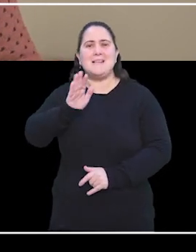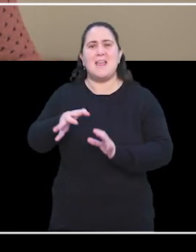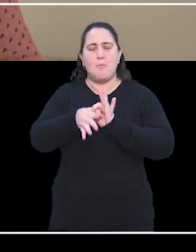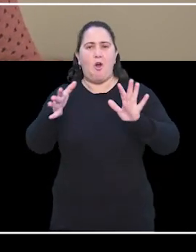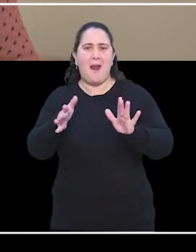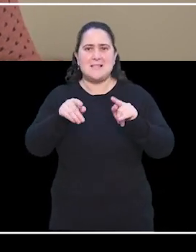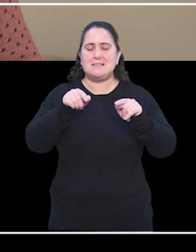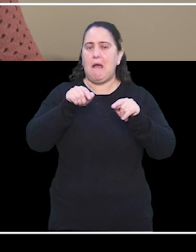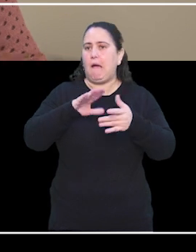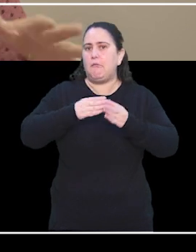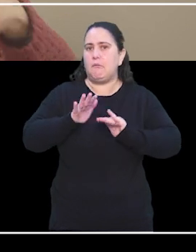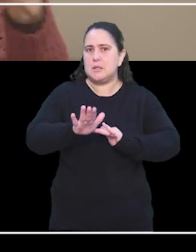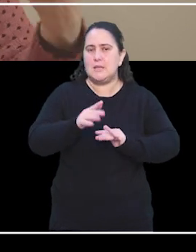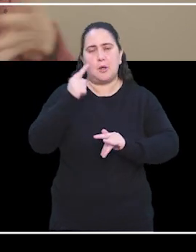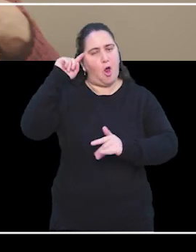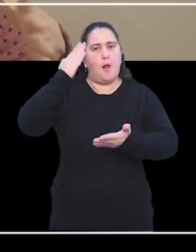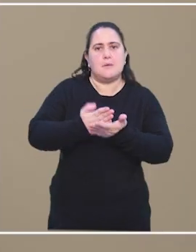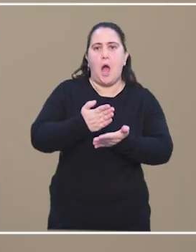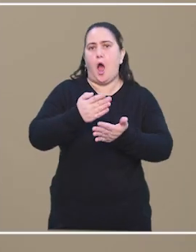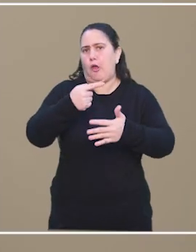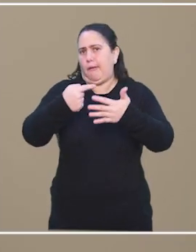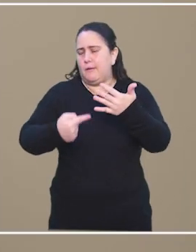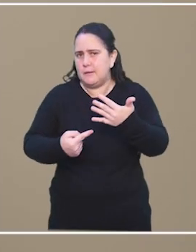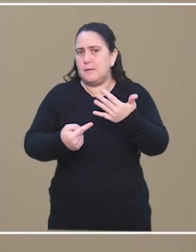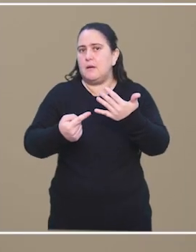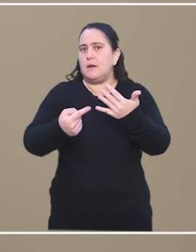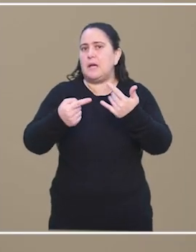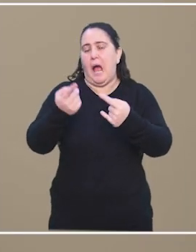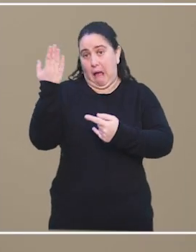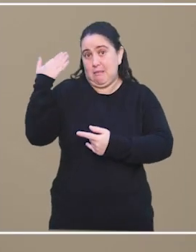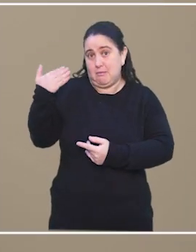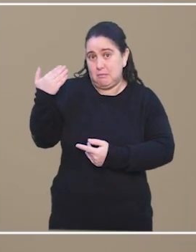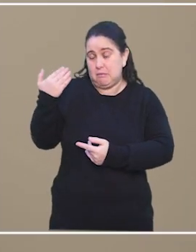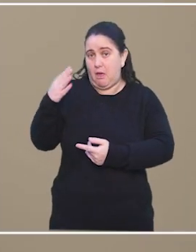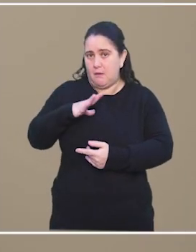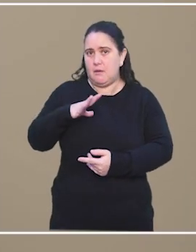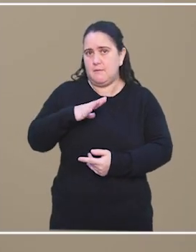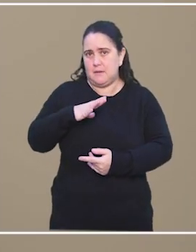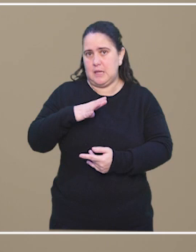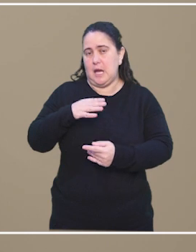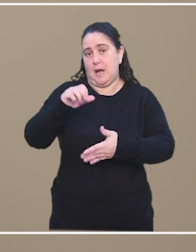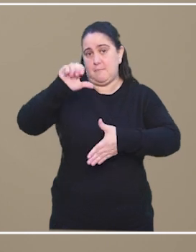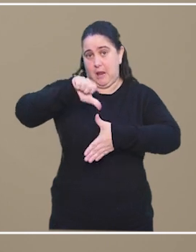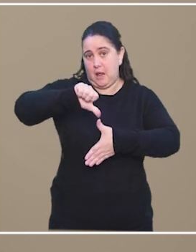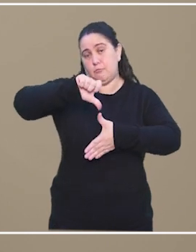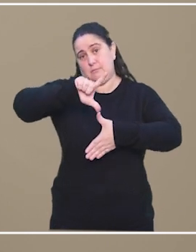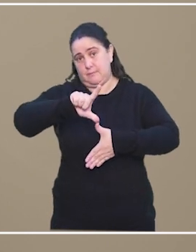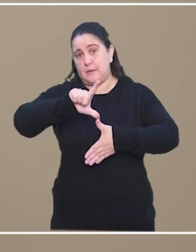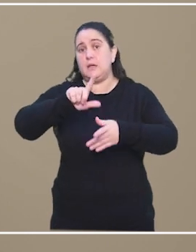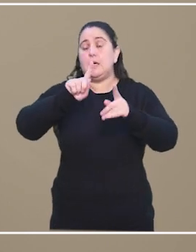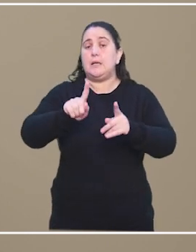democracia, los golpes de Estado, en fin, ese tipo de cosas que sucedieron prácticamente en América Latina